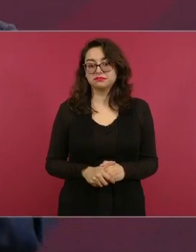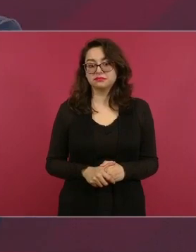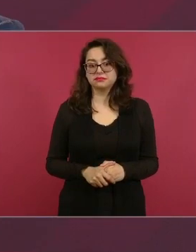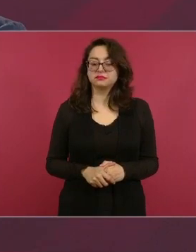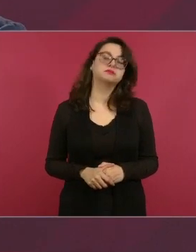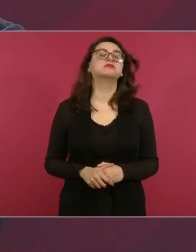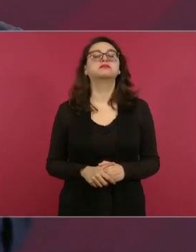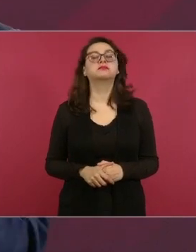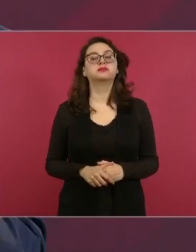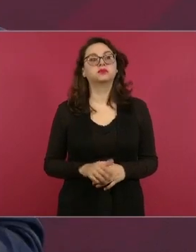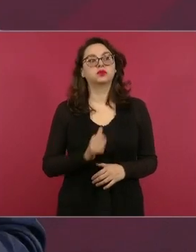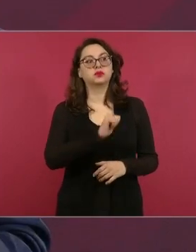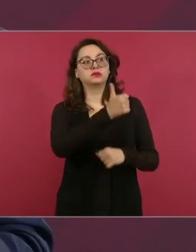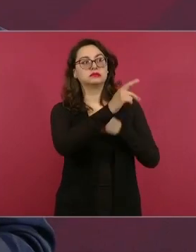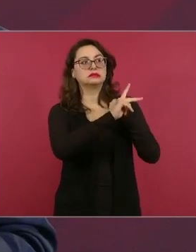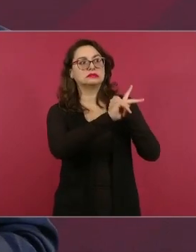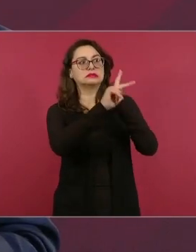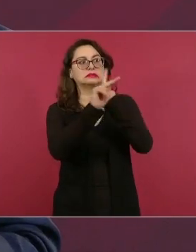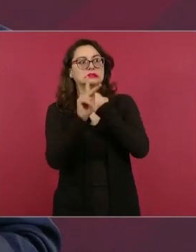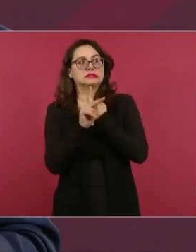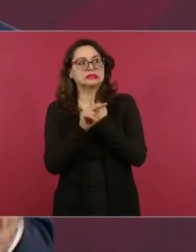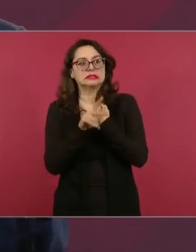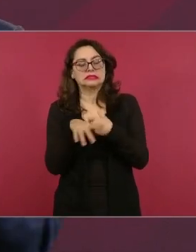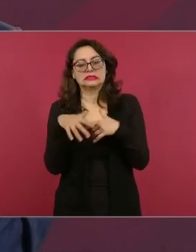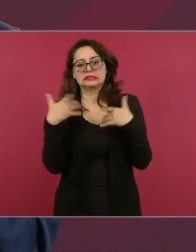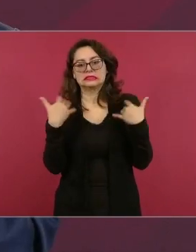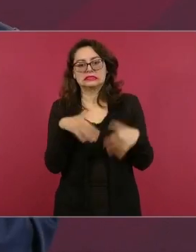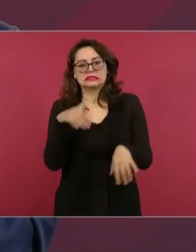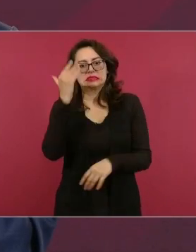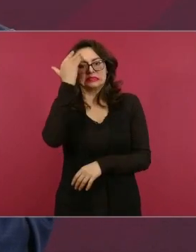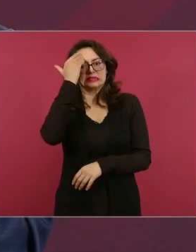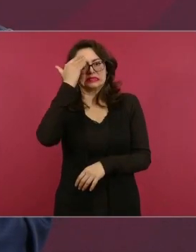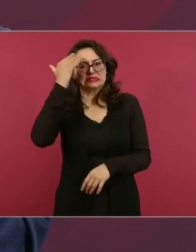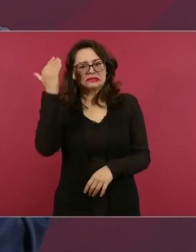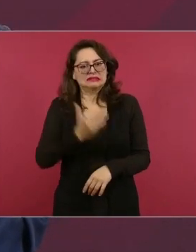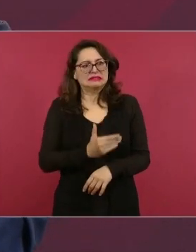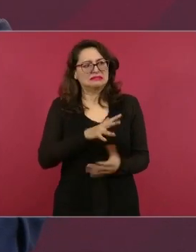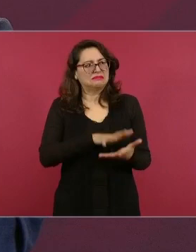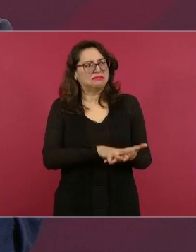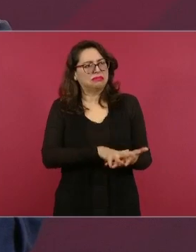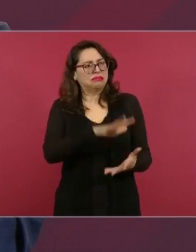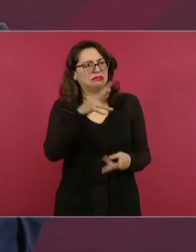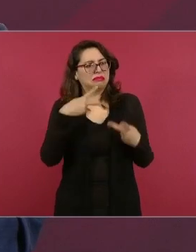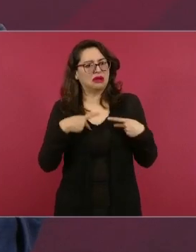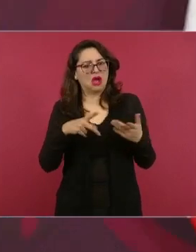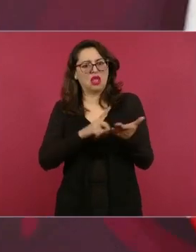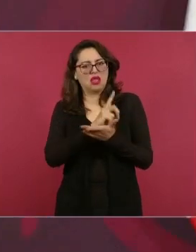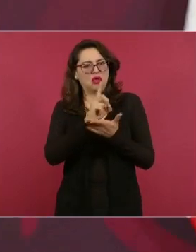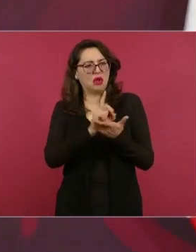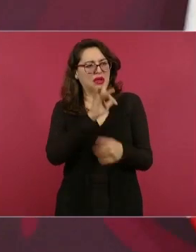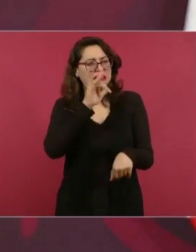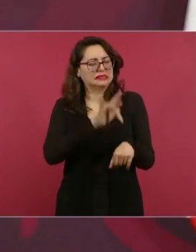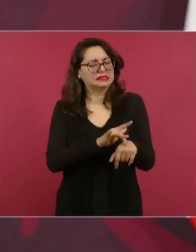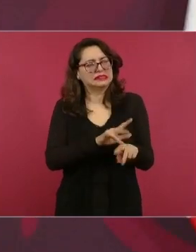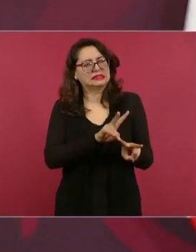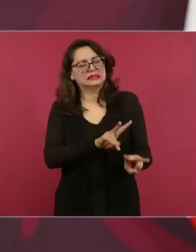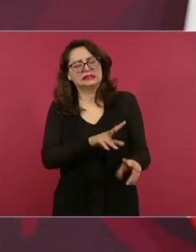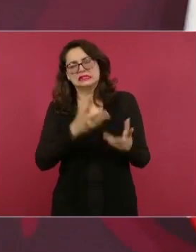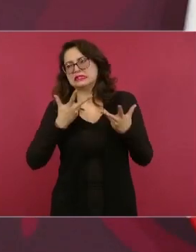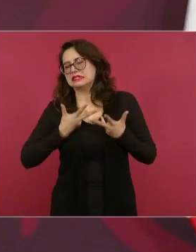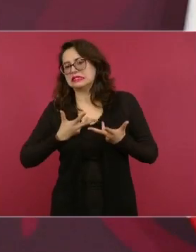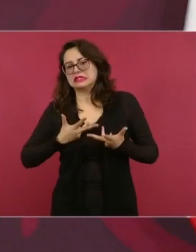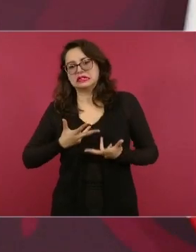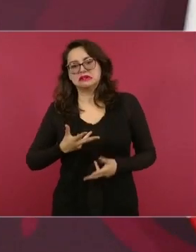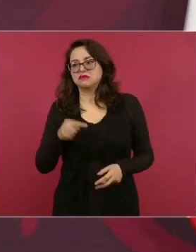como otros países. Y eso es muy bueno. Nosotros lamentamos lo que está sucediendo en Estados Unidos,